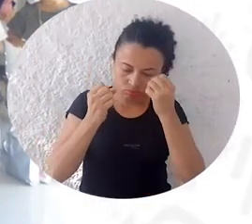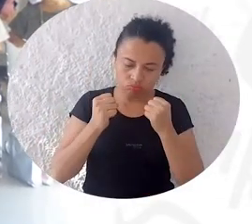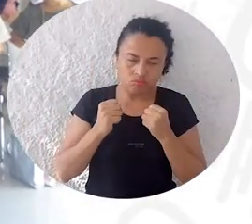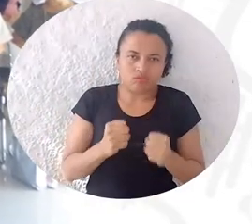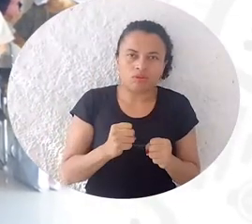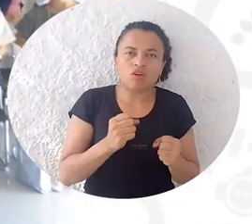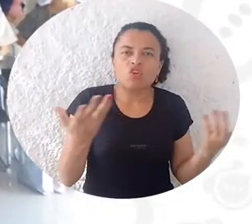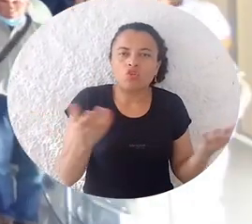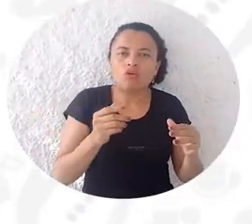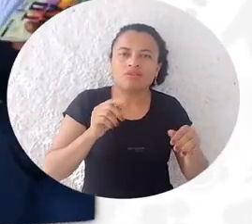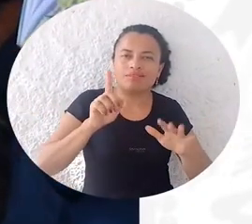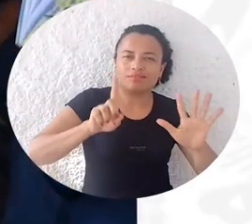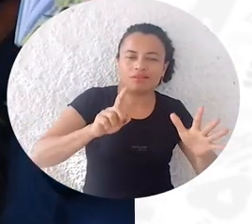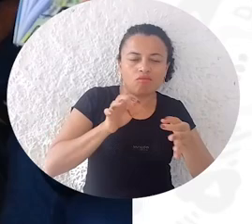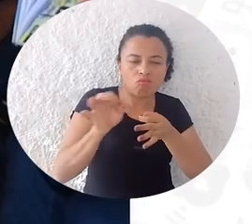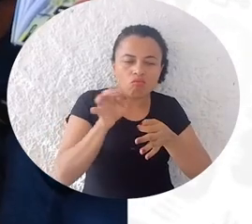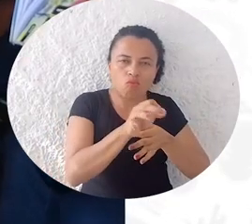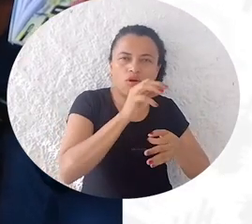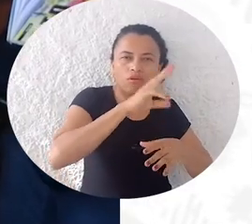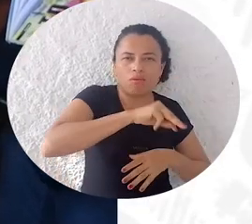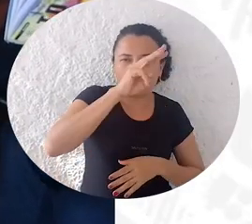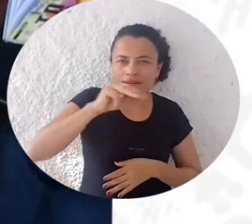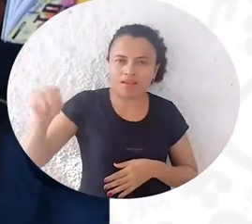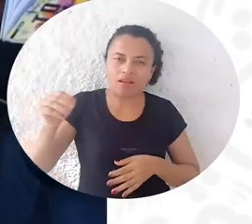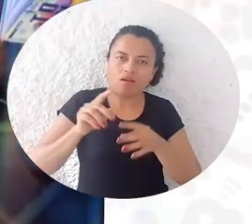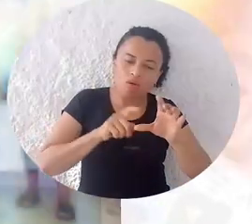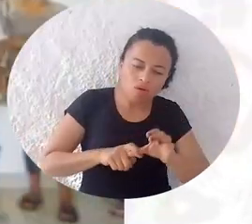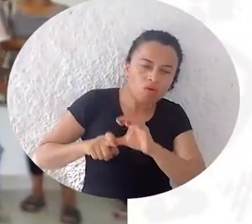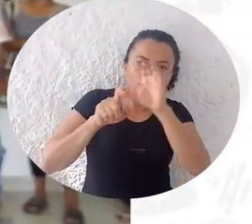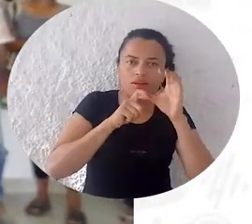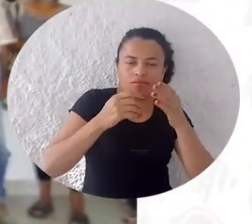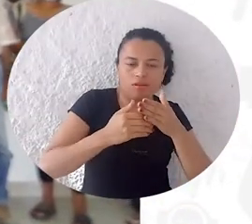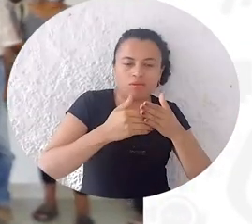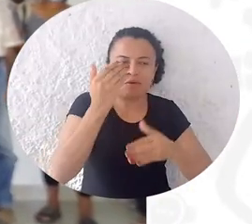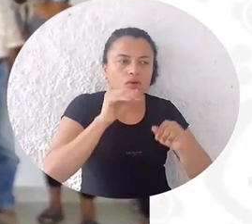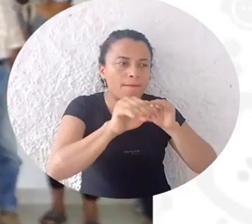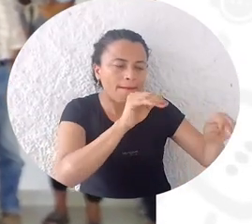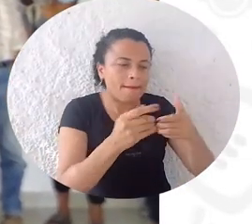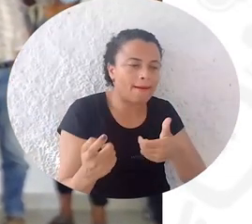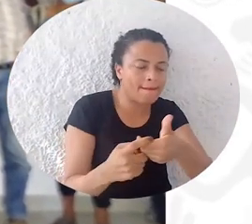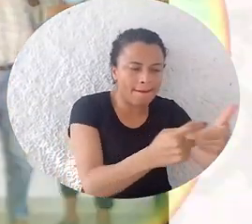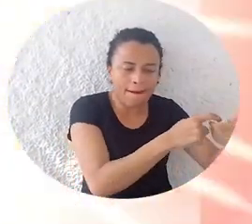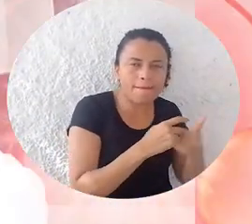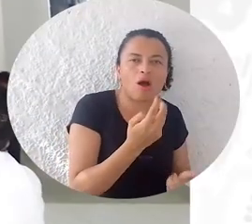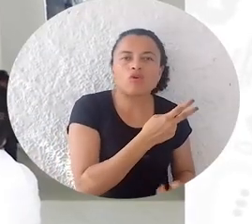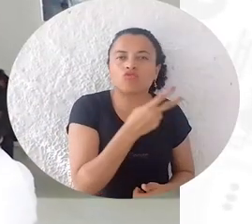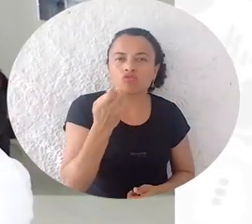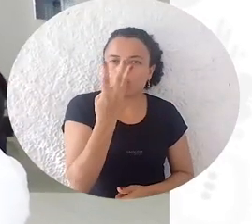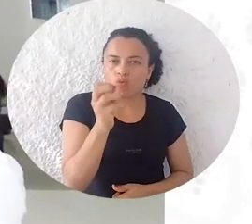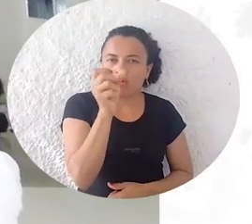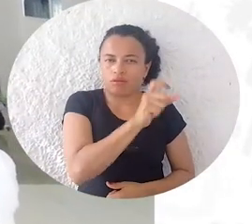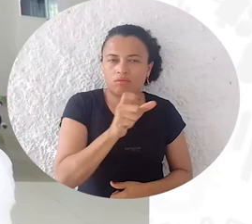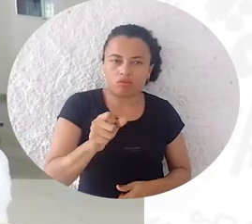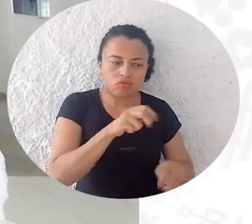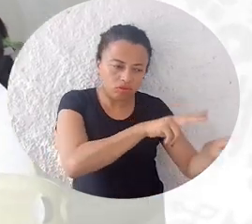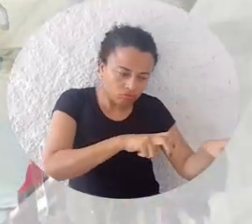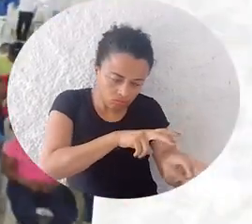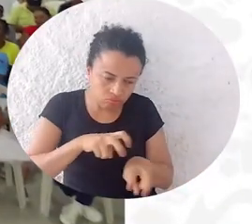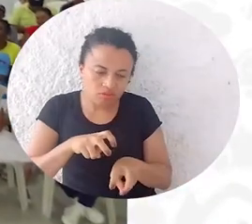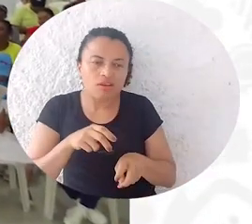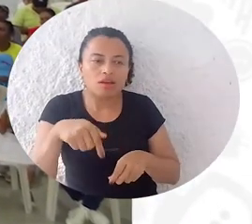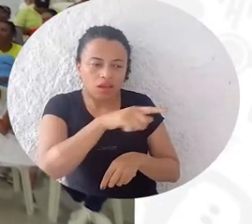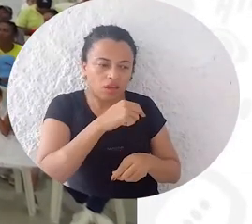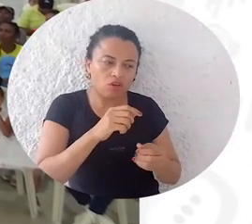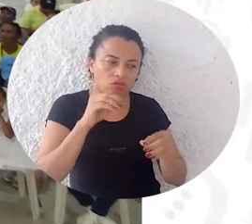Magdalena y La Guajira, inició la convocatoria para elegir a los 240 productores que finalmente serán beneficiados con